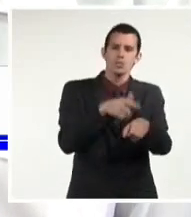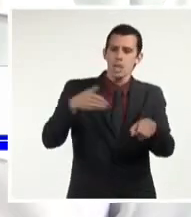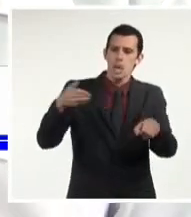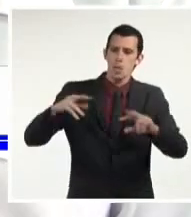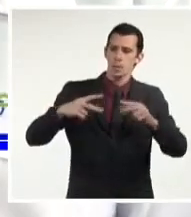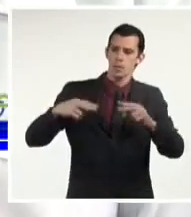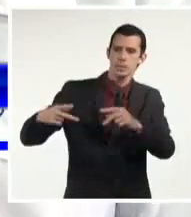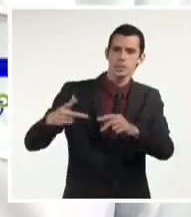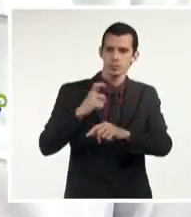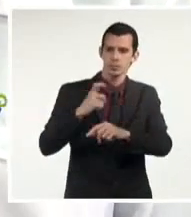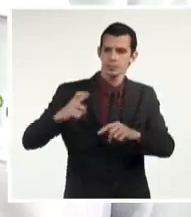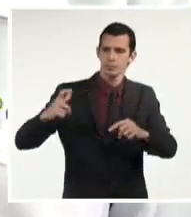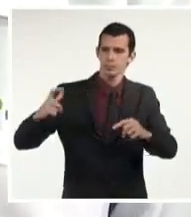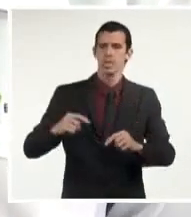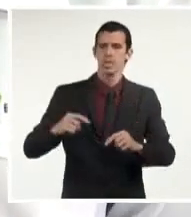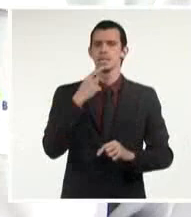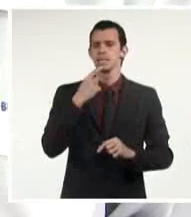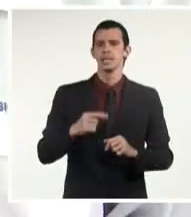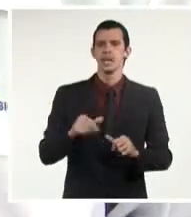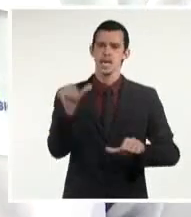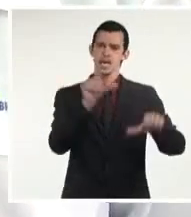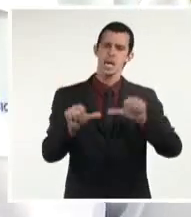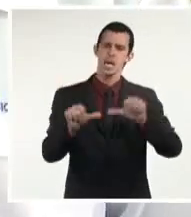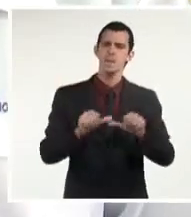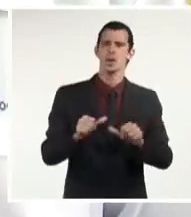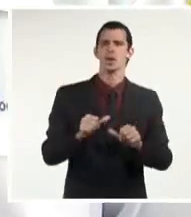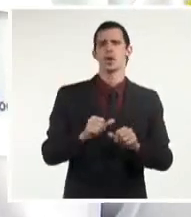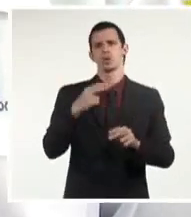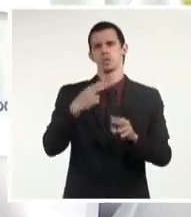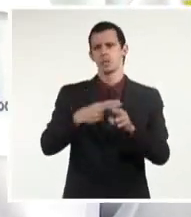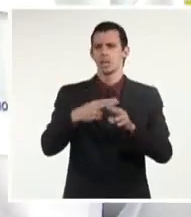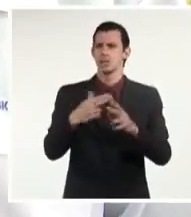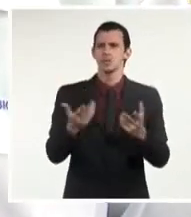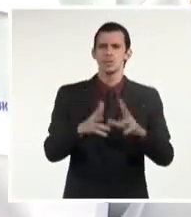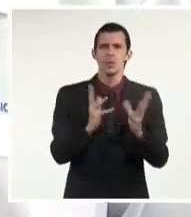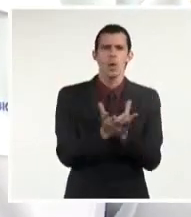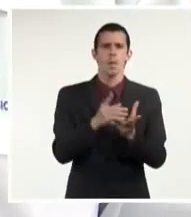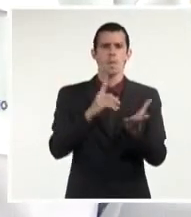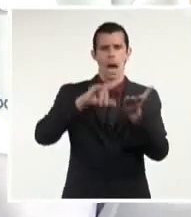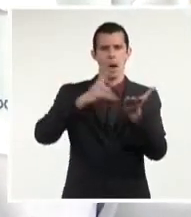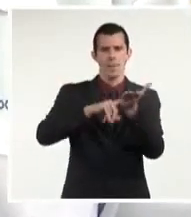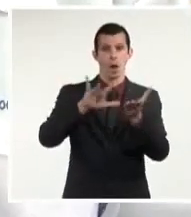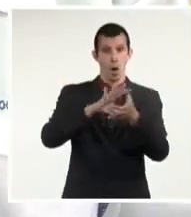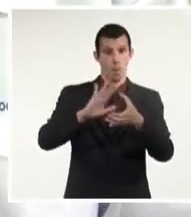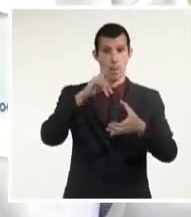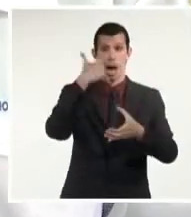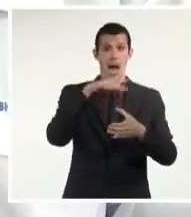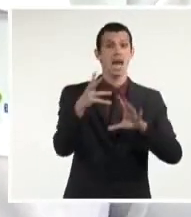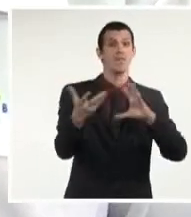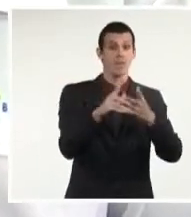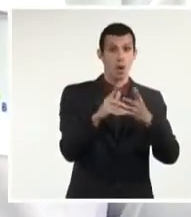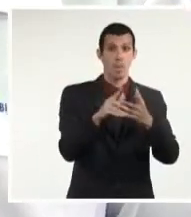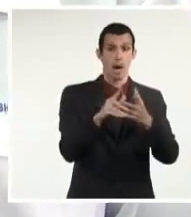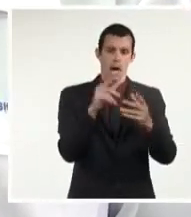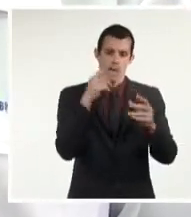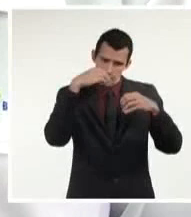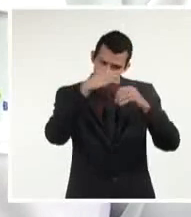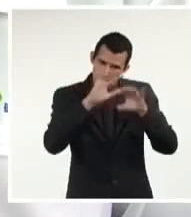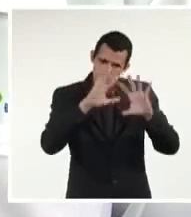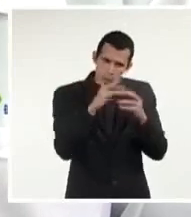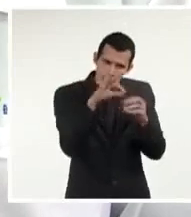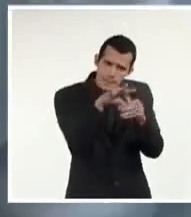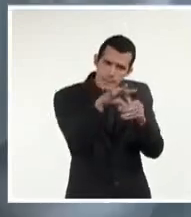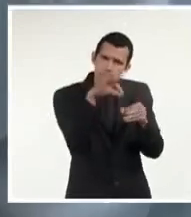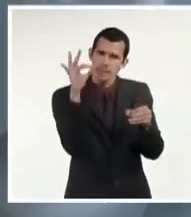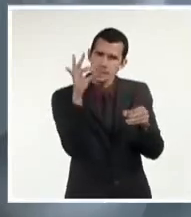la proteína mayoritaria de la envoltura de los virus del papiloma humano 16-18, la proteína se